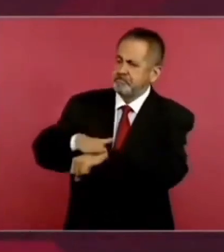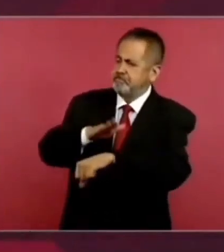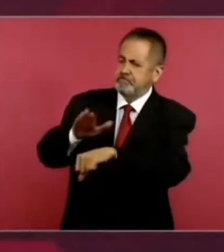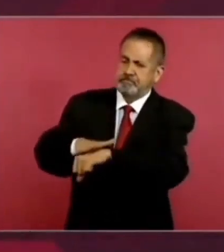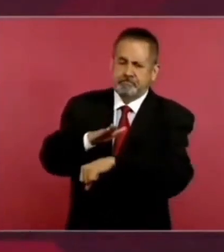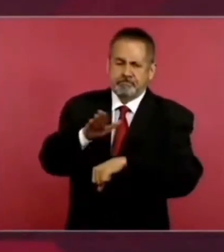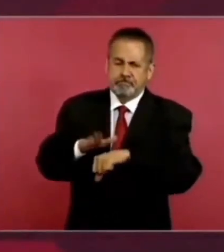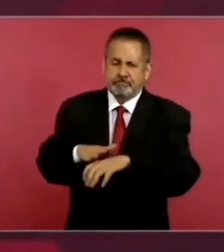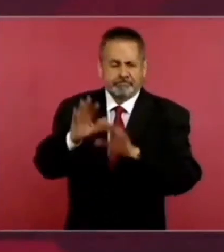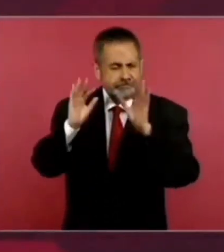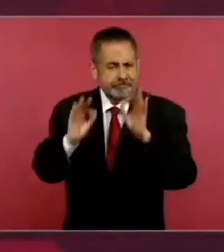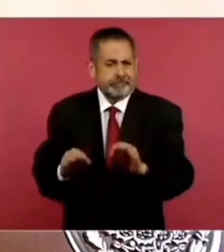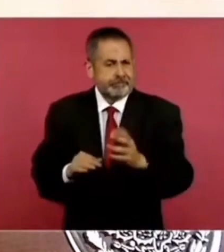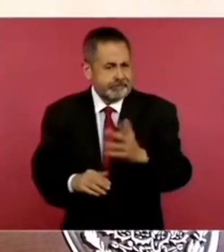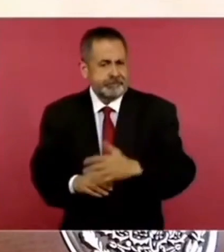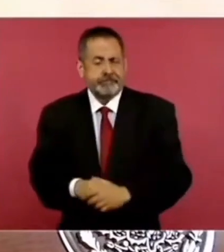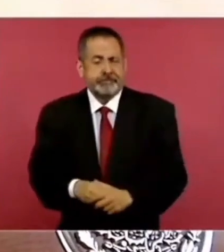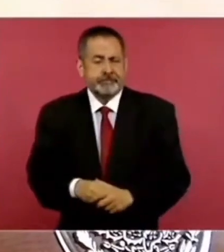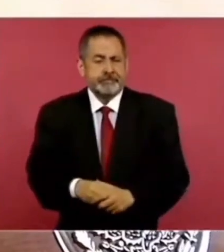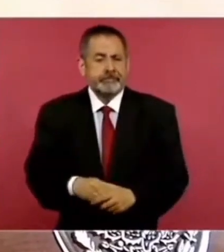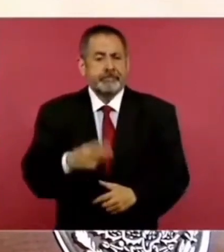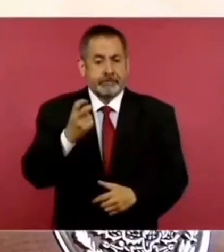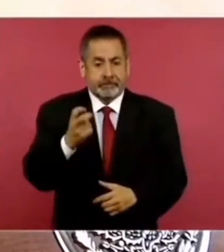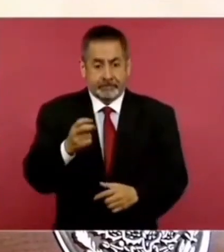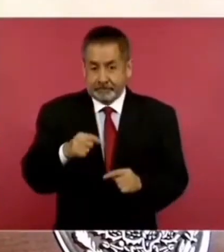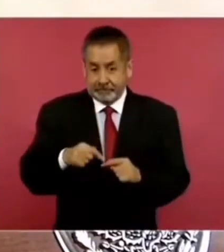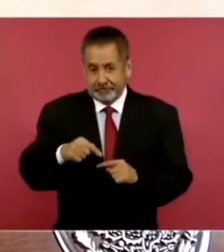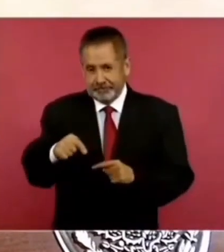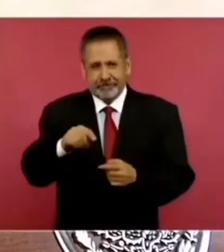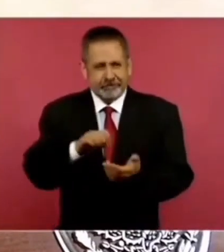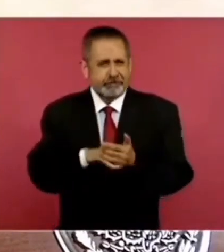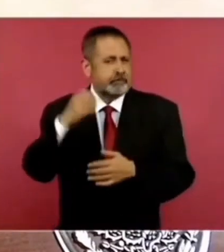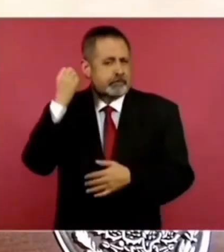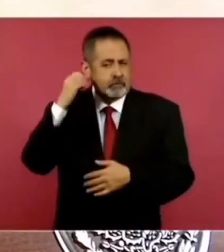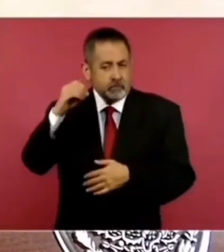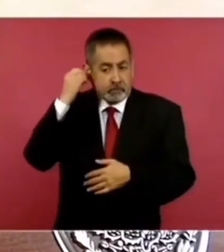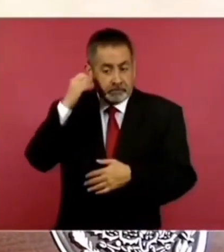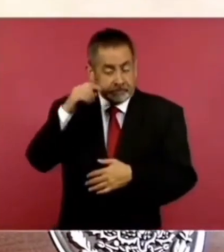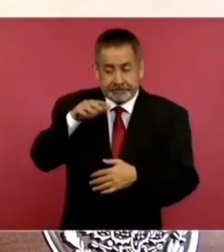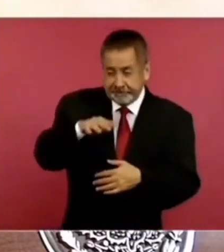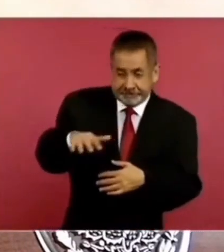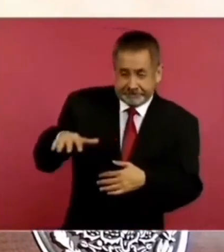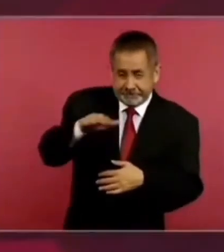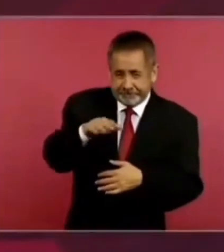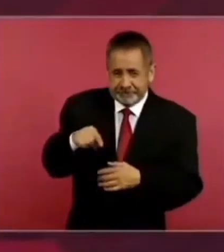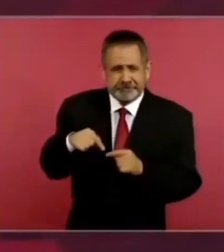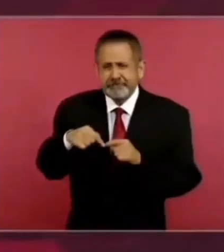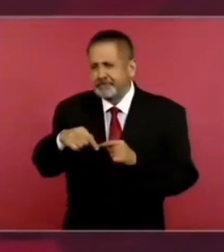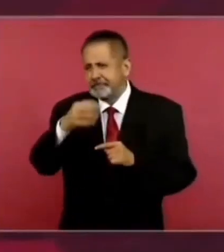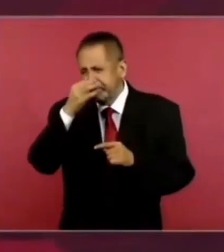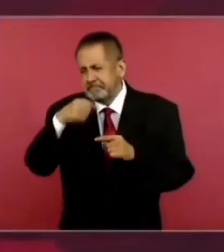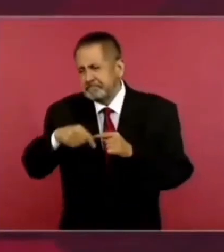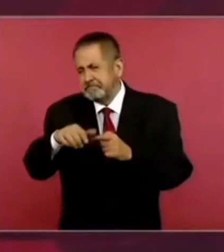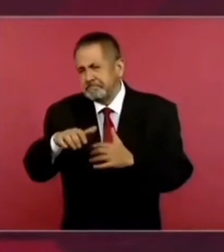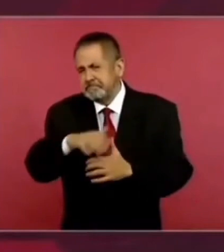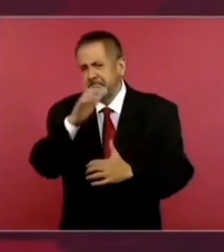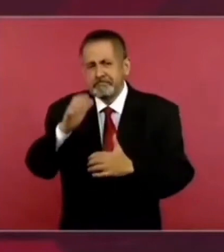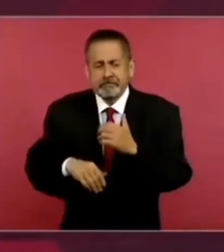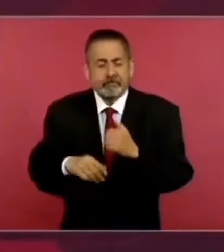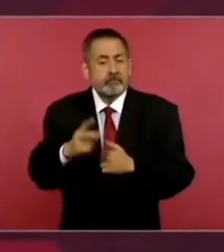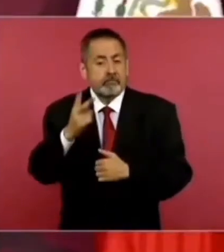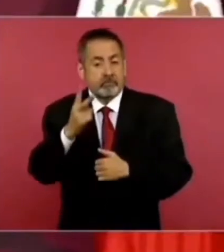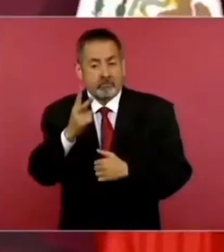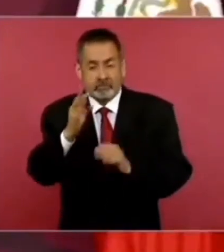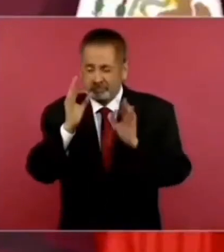por eso estamos terminando en el caso de Oaxaca. Vamos a terminar dos